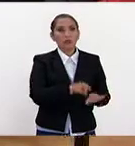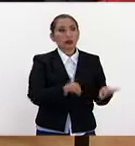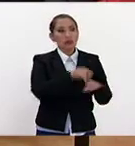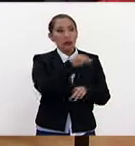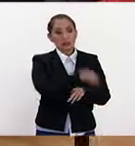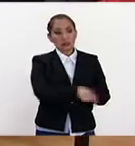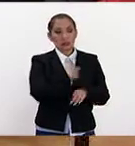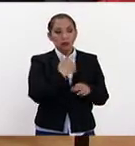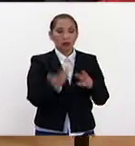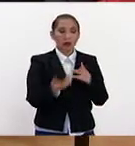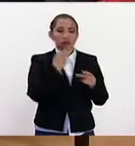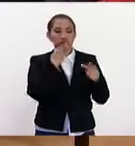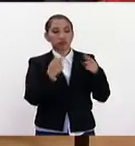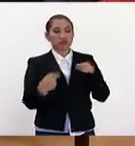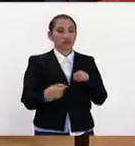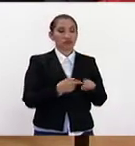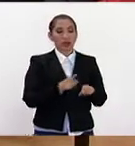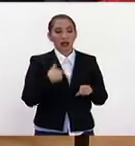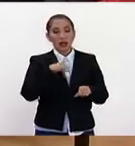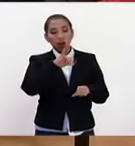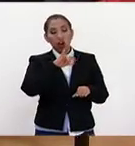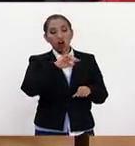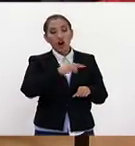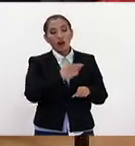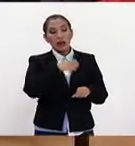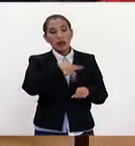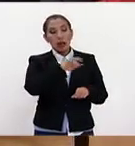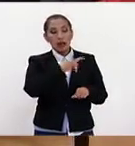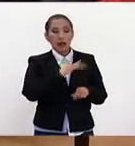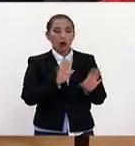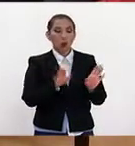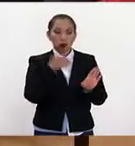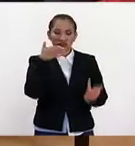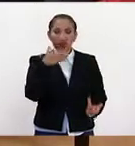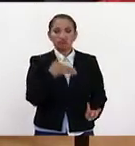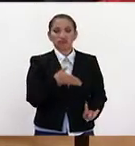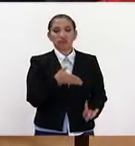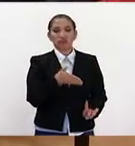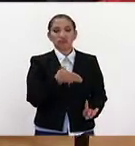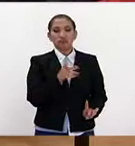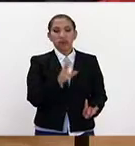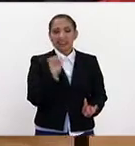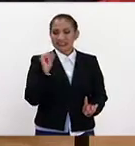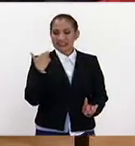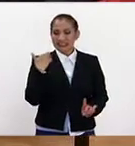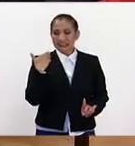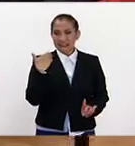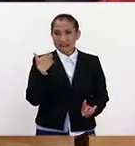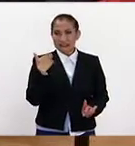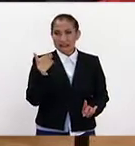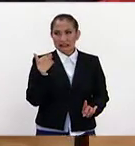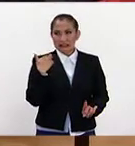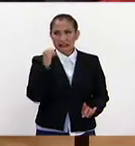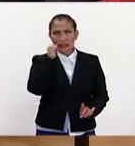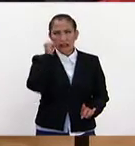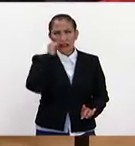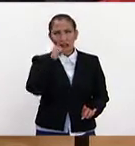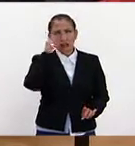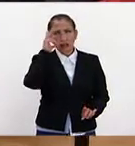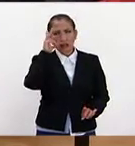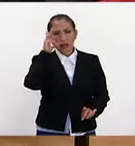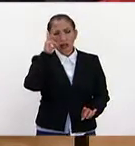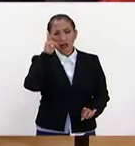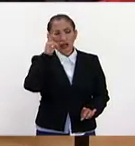Trump, que es muy mediático, y John Kelly no lo es. De hecho, en días recientes, si no es que ayer o antier,